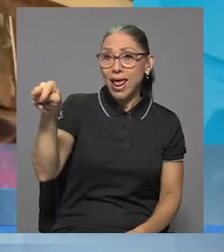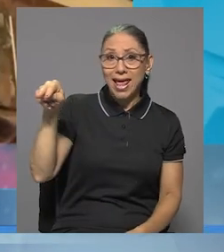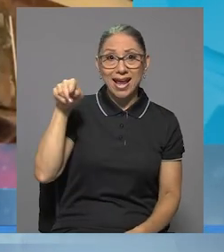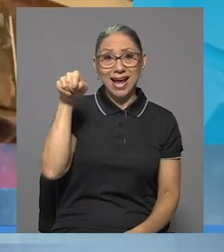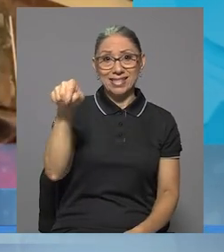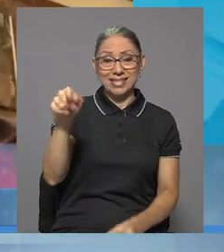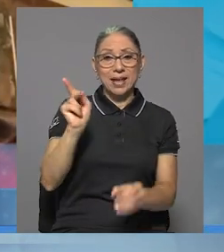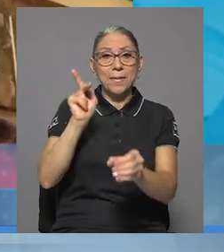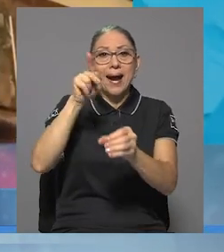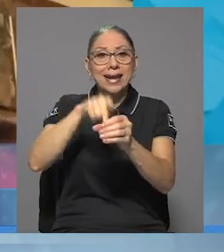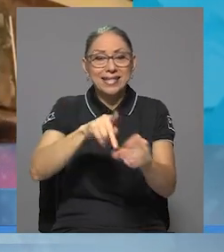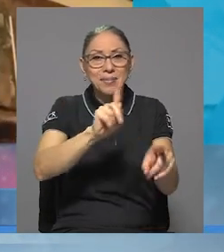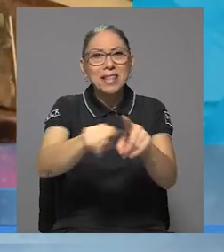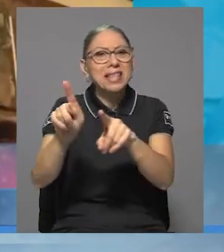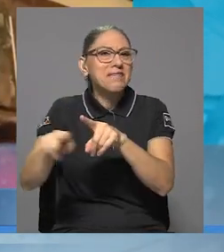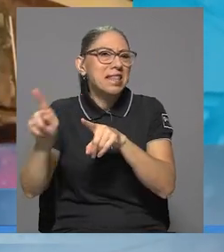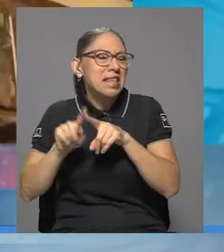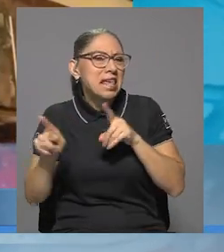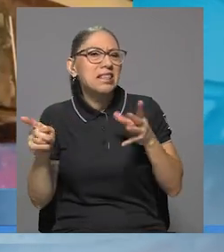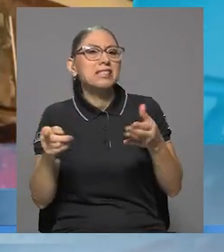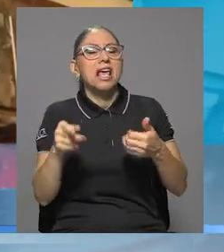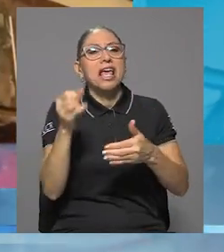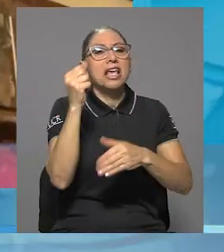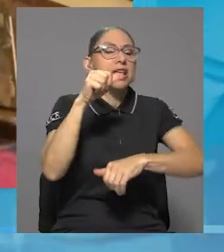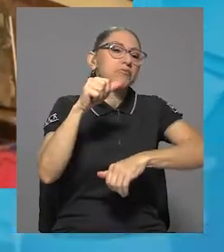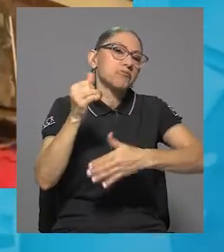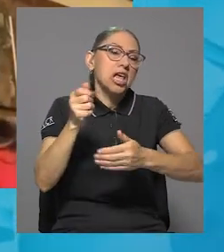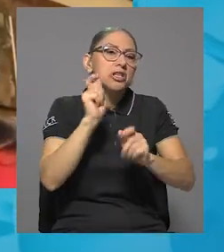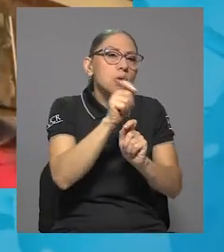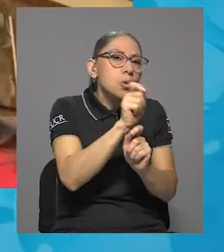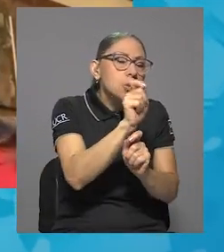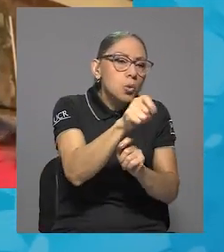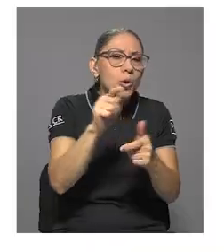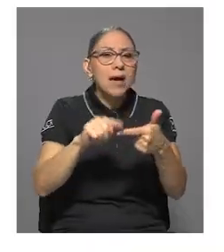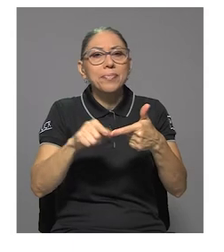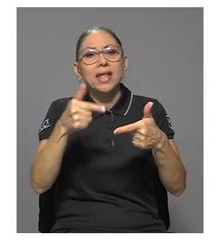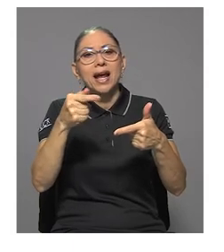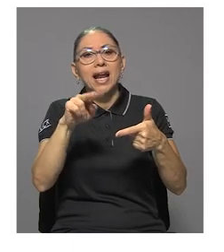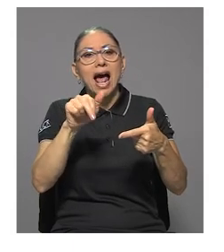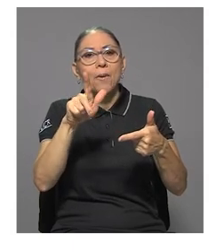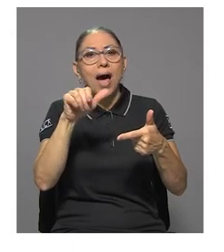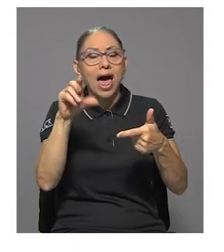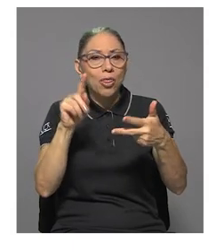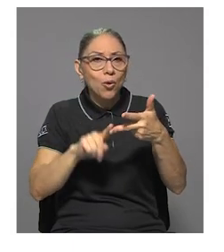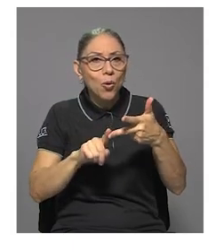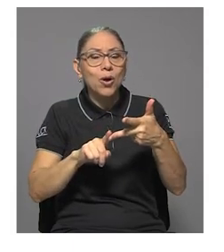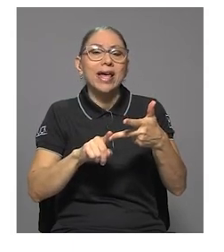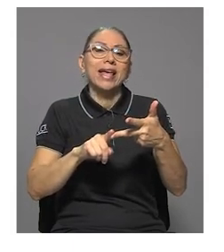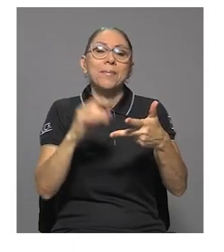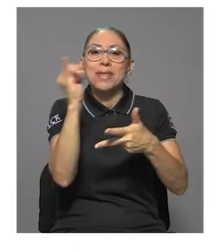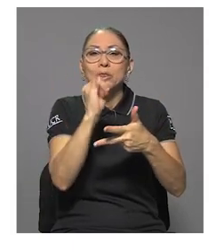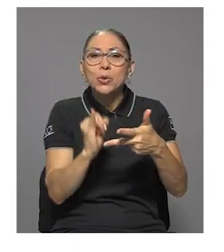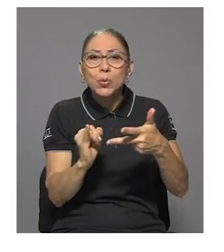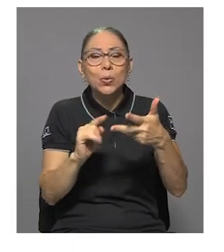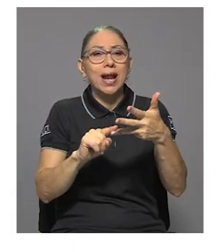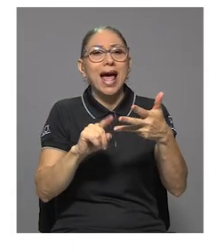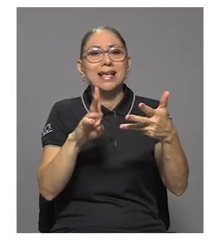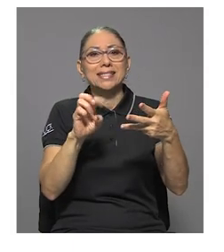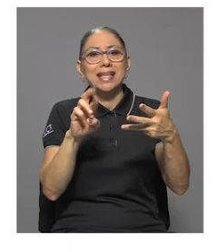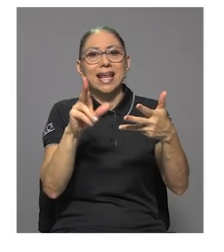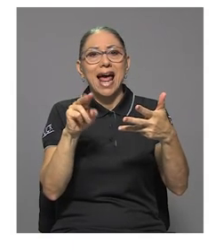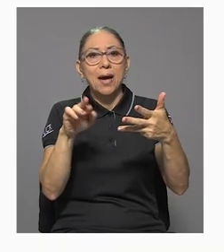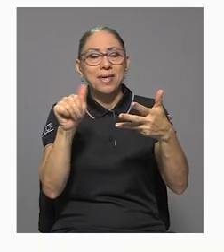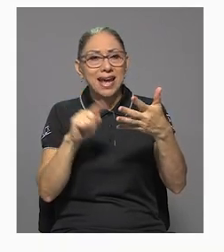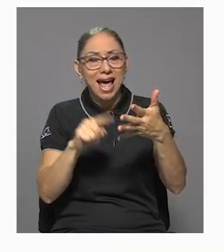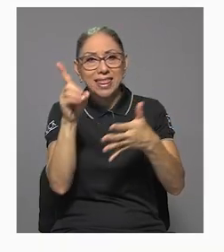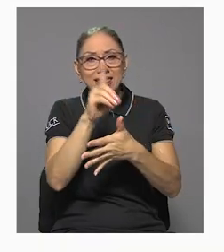diferentes modalidades, escultura, grabado, pintura, cerámica, diseño gráfico, tiene mucho que ofrecer.